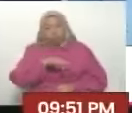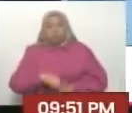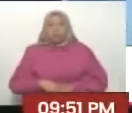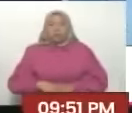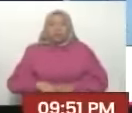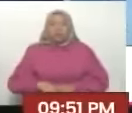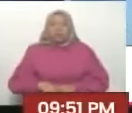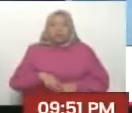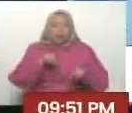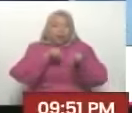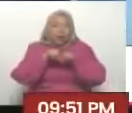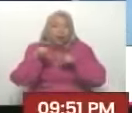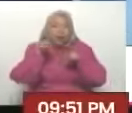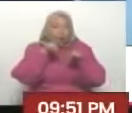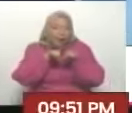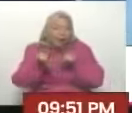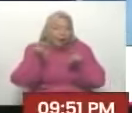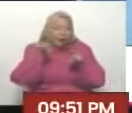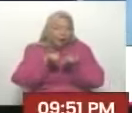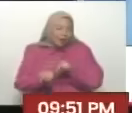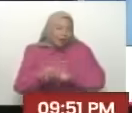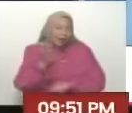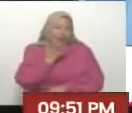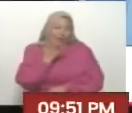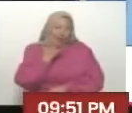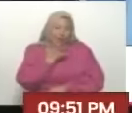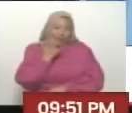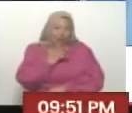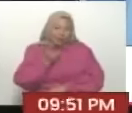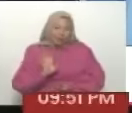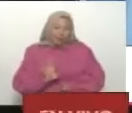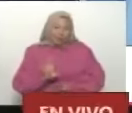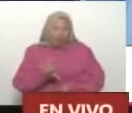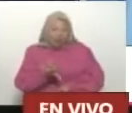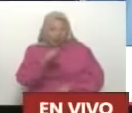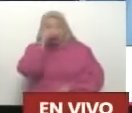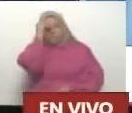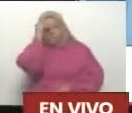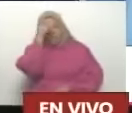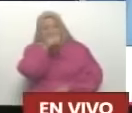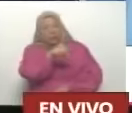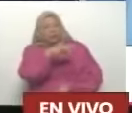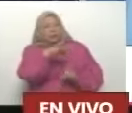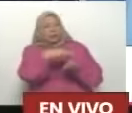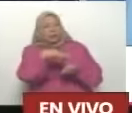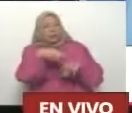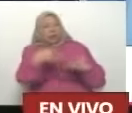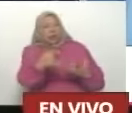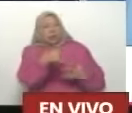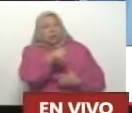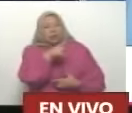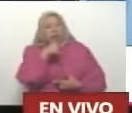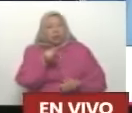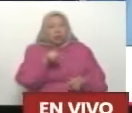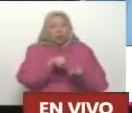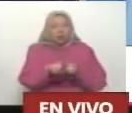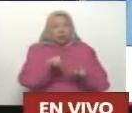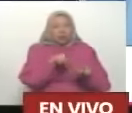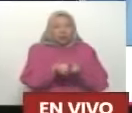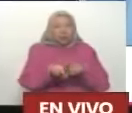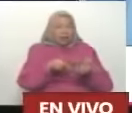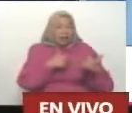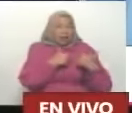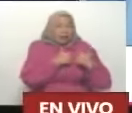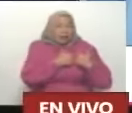Por chismoso. Porque quería enterarse de lo que estaba pasando allá. Mira que ellos están empatados.